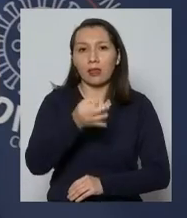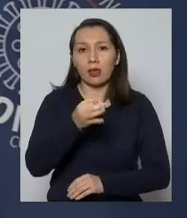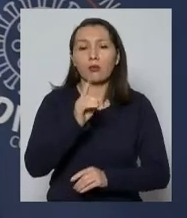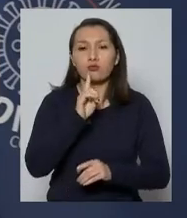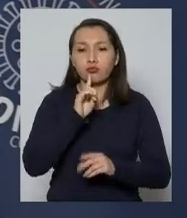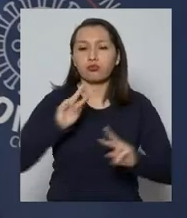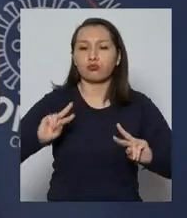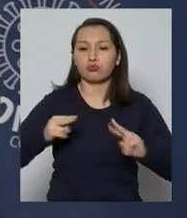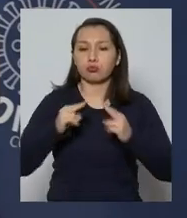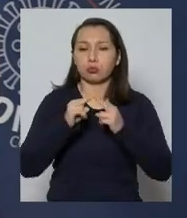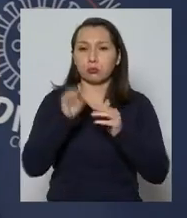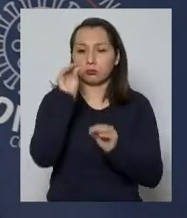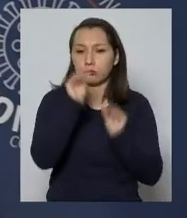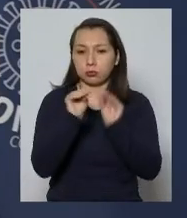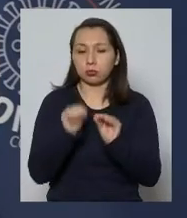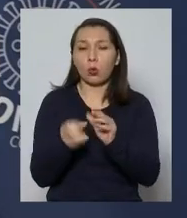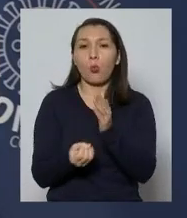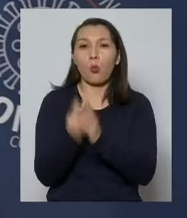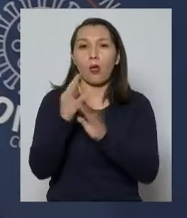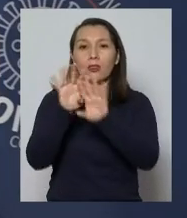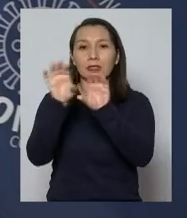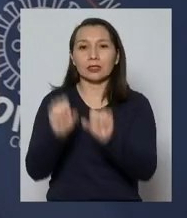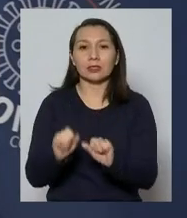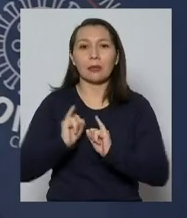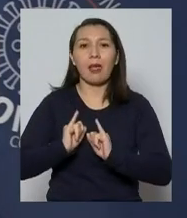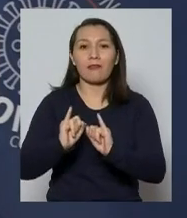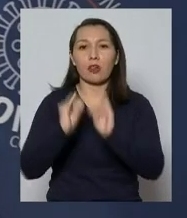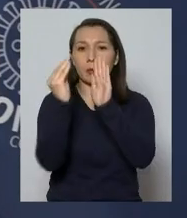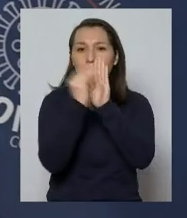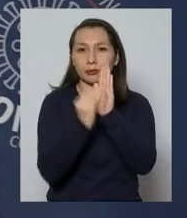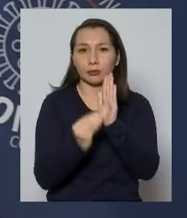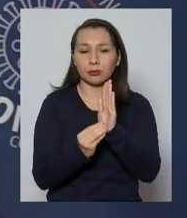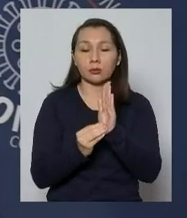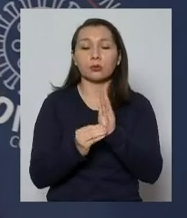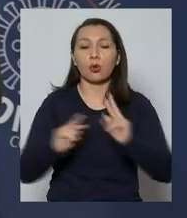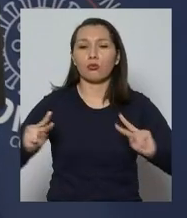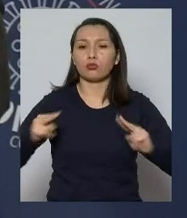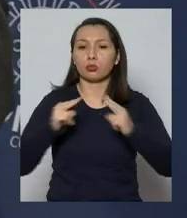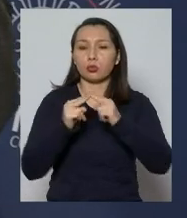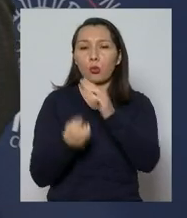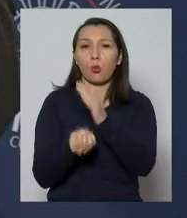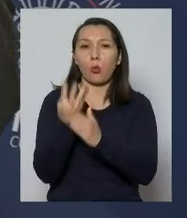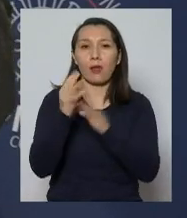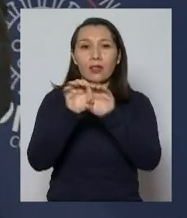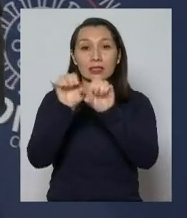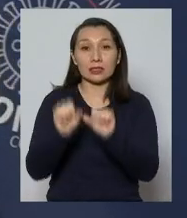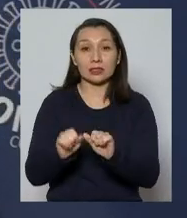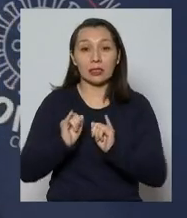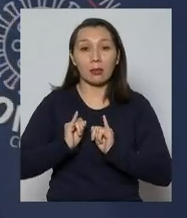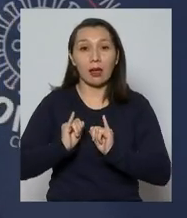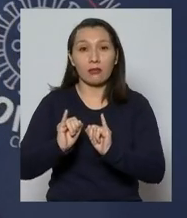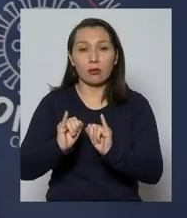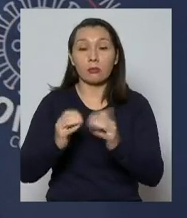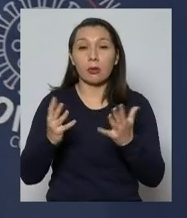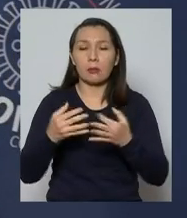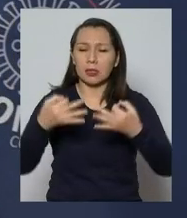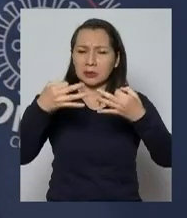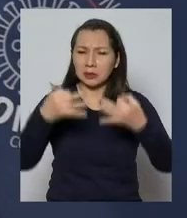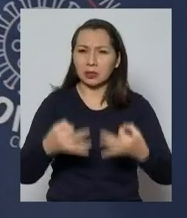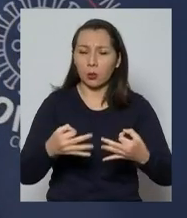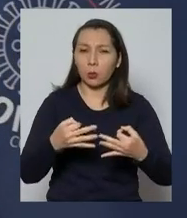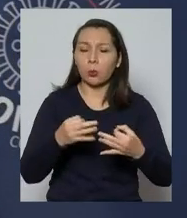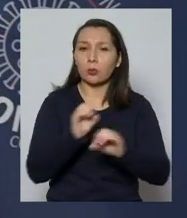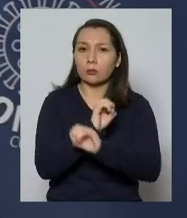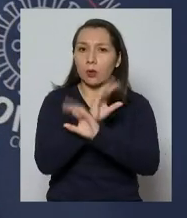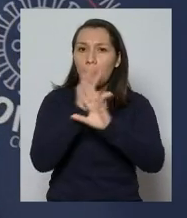Estamos construyendo un nuevo sistema de información. Estamos construyendo un nuevo sistema de información que es más preciso,